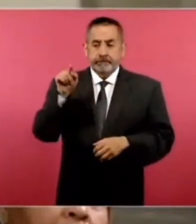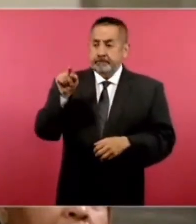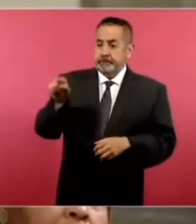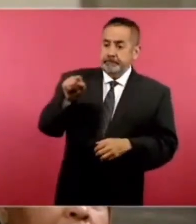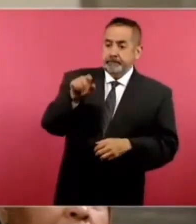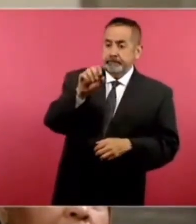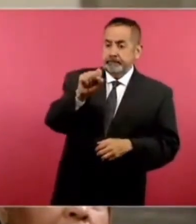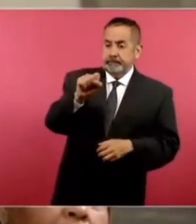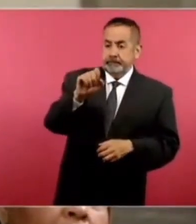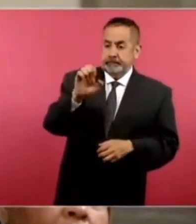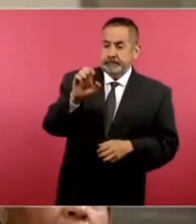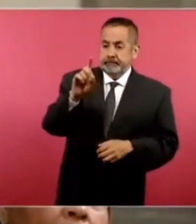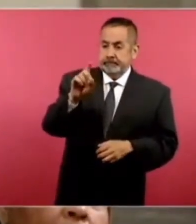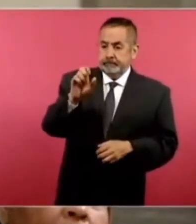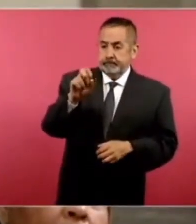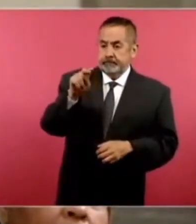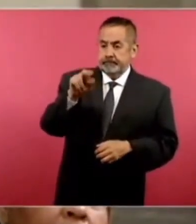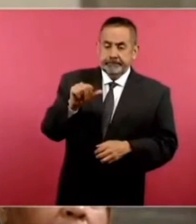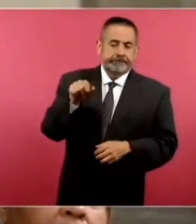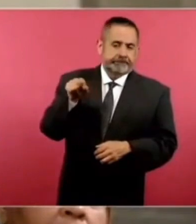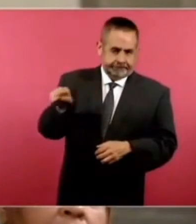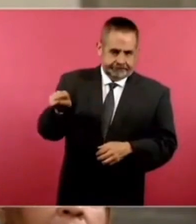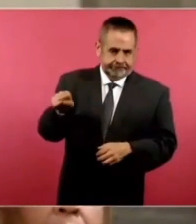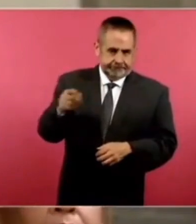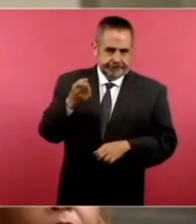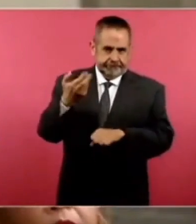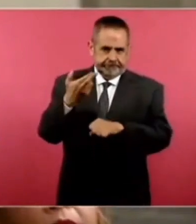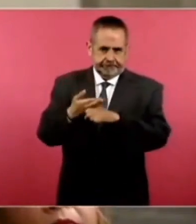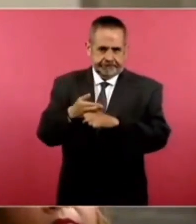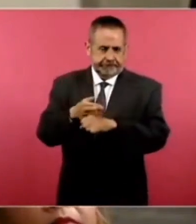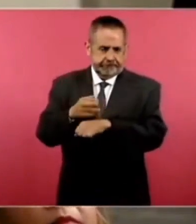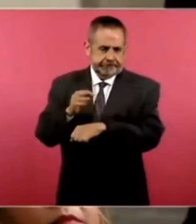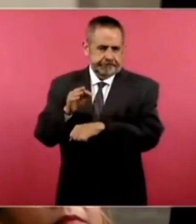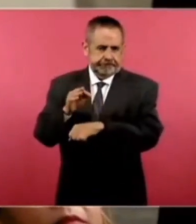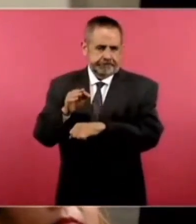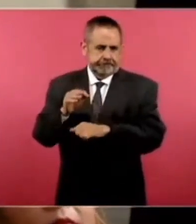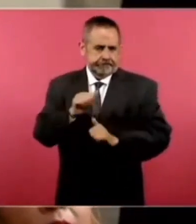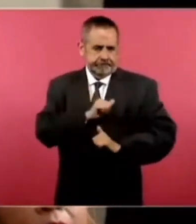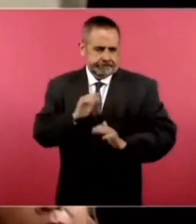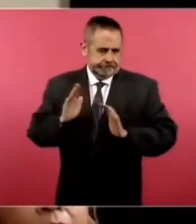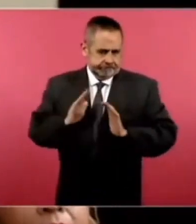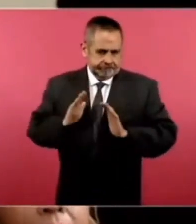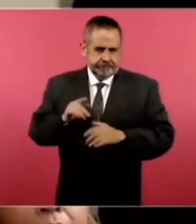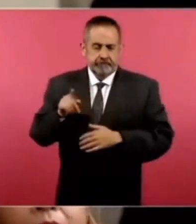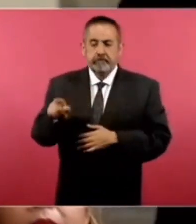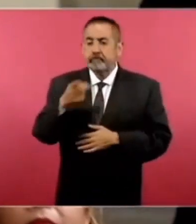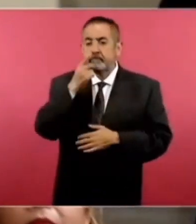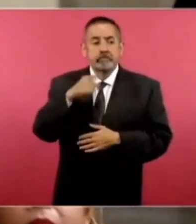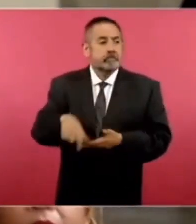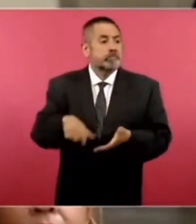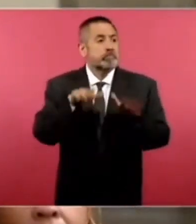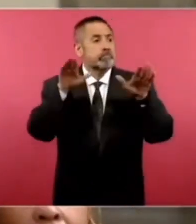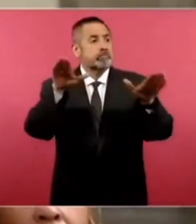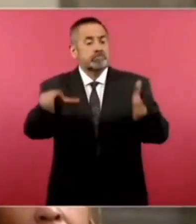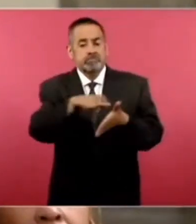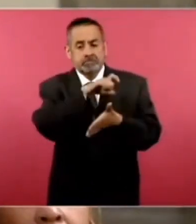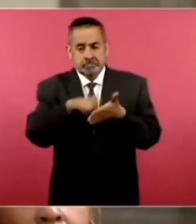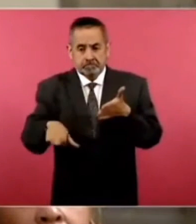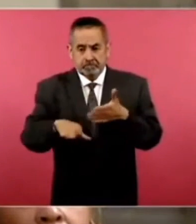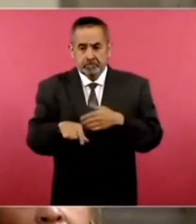para comprarlos, para adquirirlos, los aviones haya